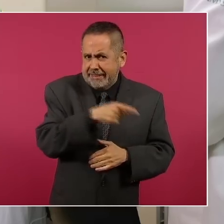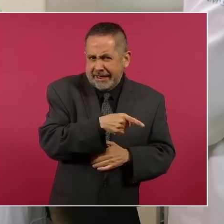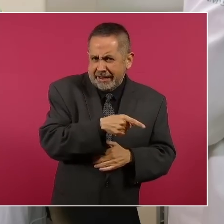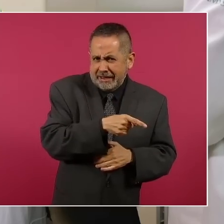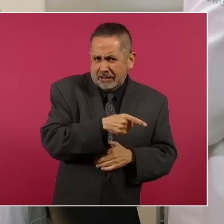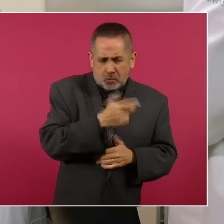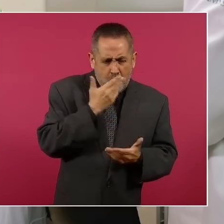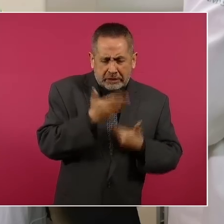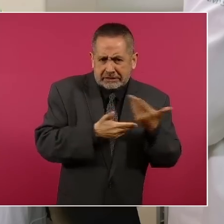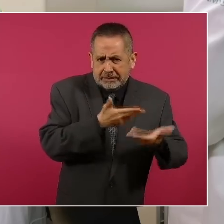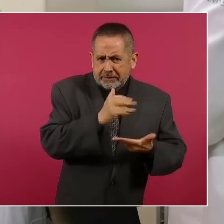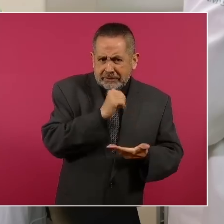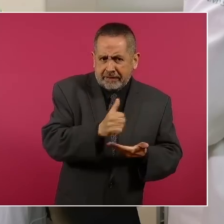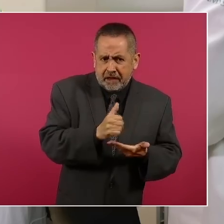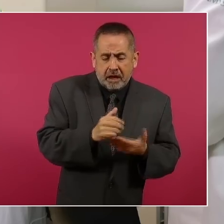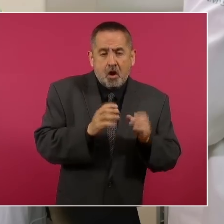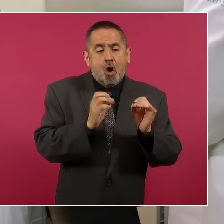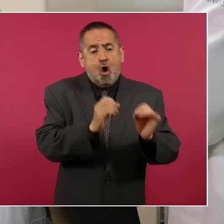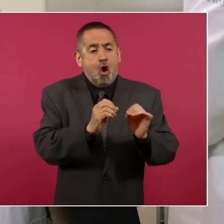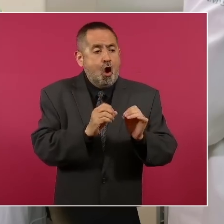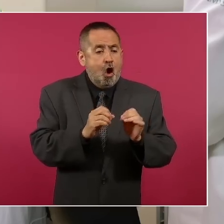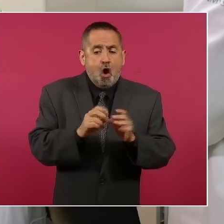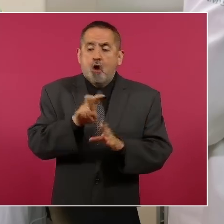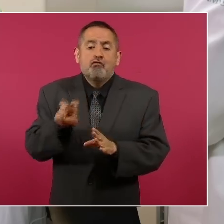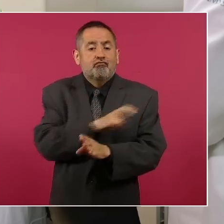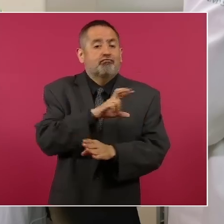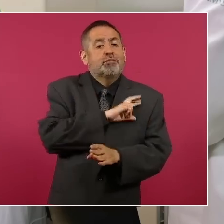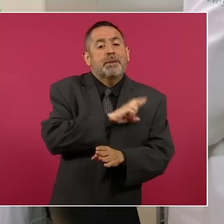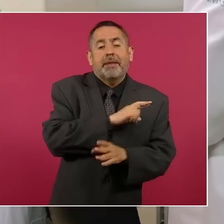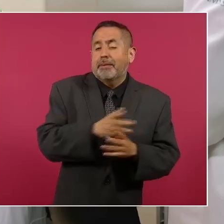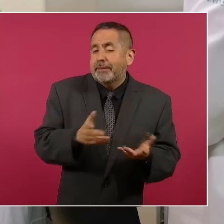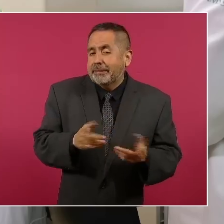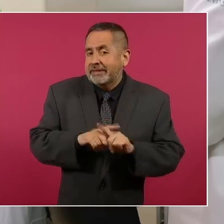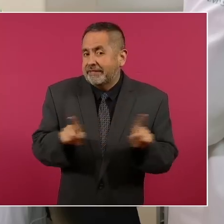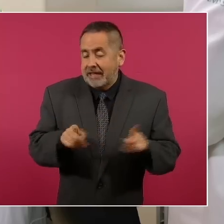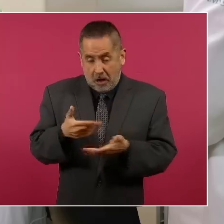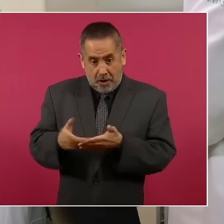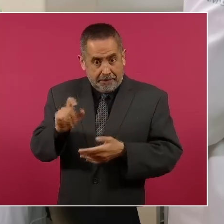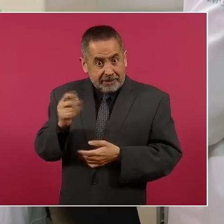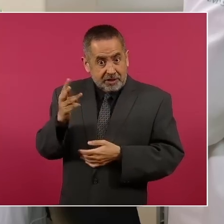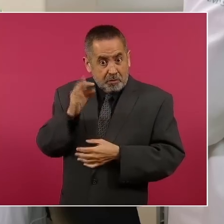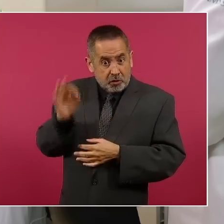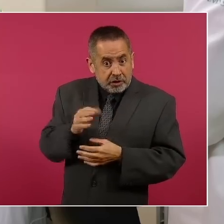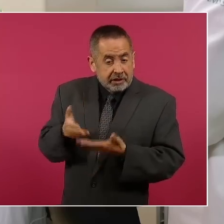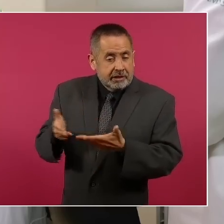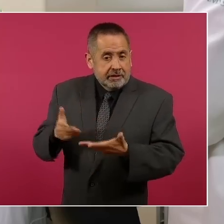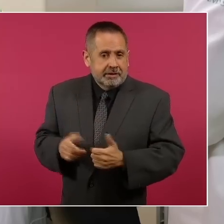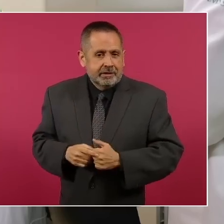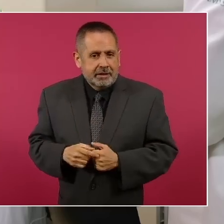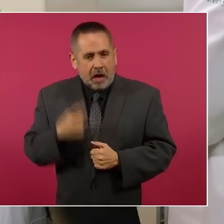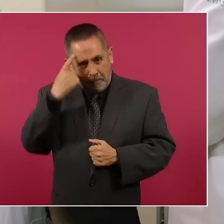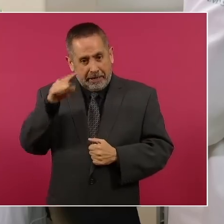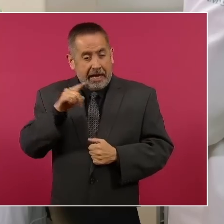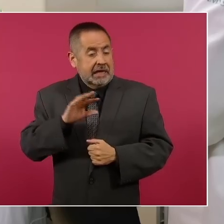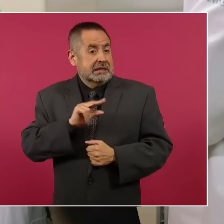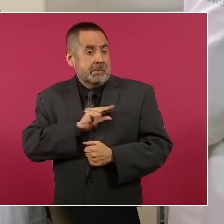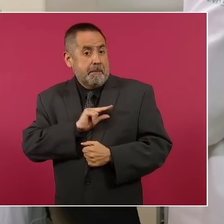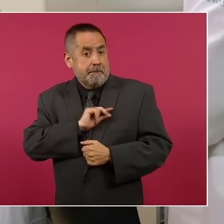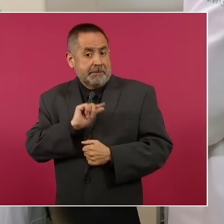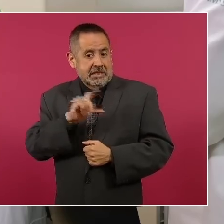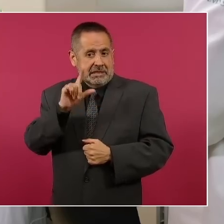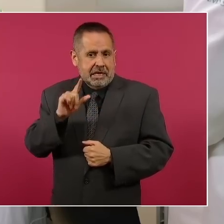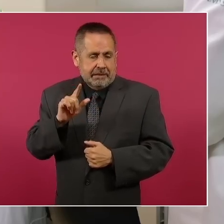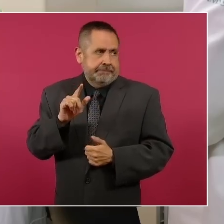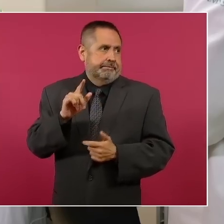ese servicio o efectivamente se iban al medio privado. En el caso de las consultas de especialidad, peor aún, porque en las